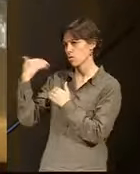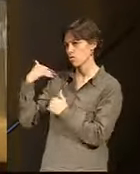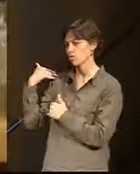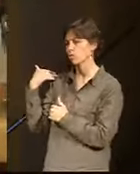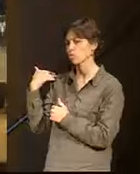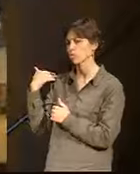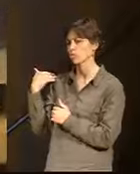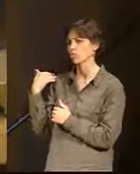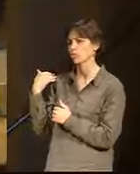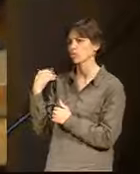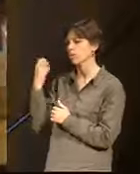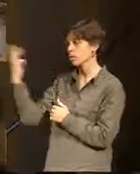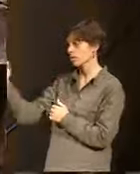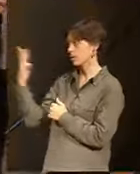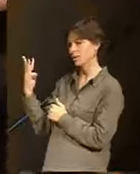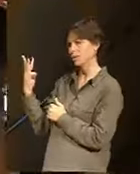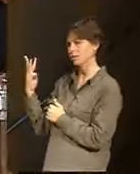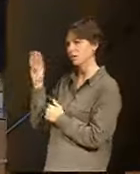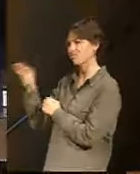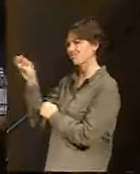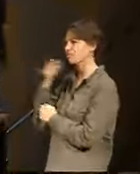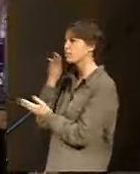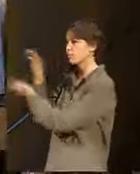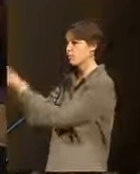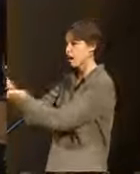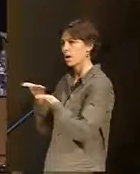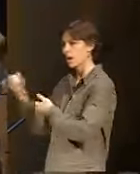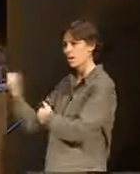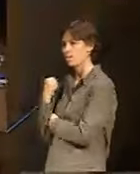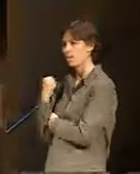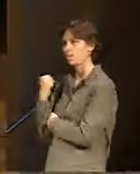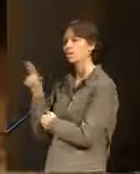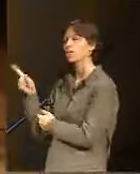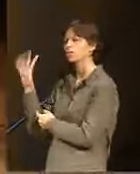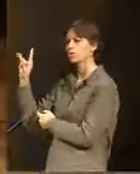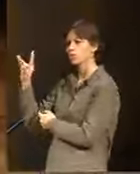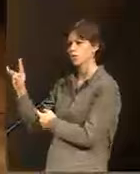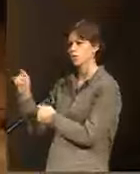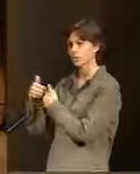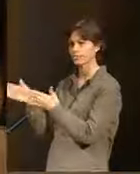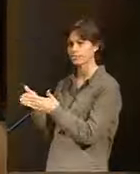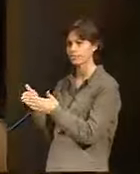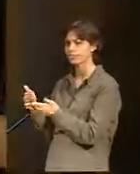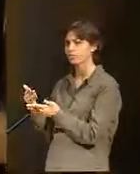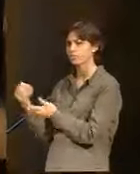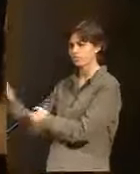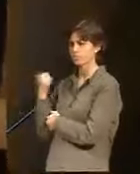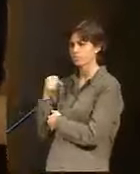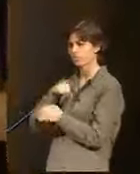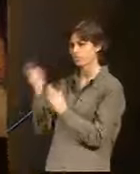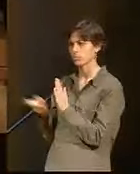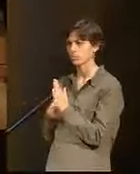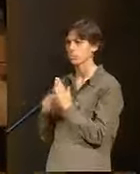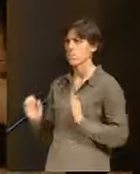a estas puertas, ellos nos las abrieron y nos dijeron que sí. Primero de todo, María